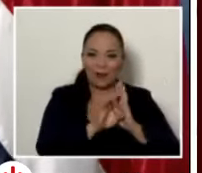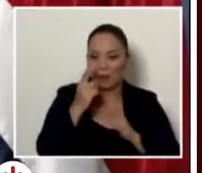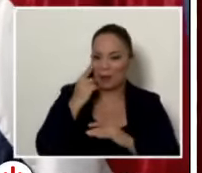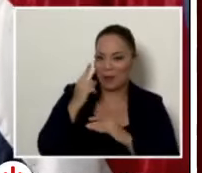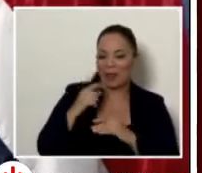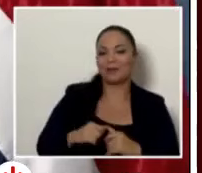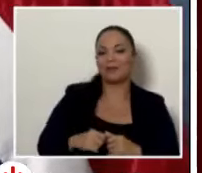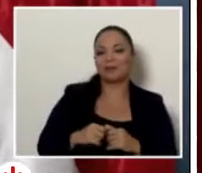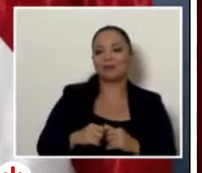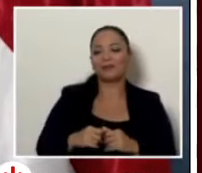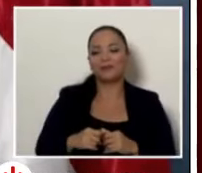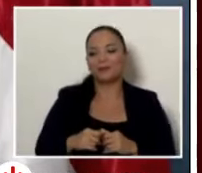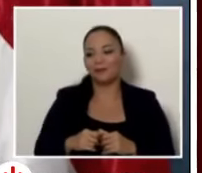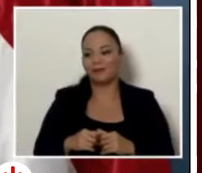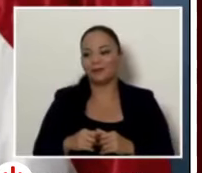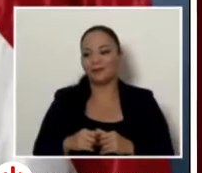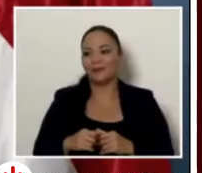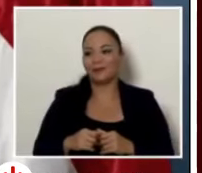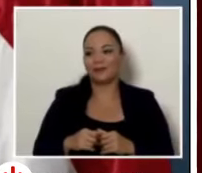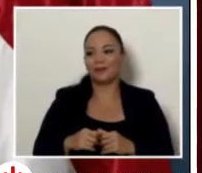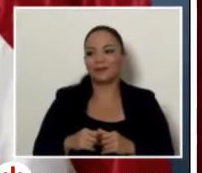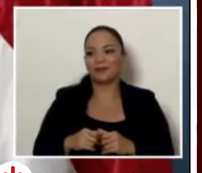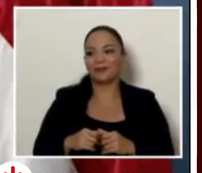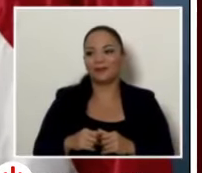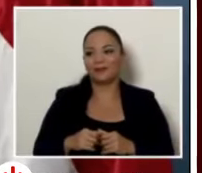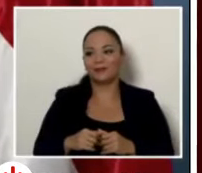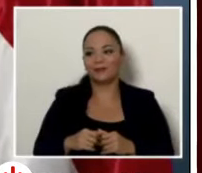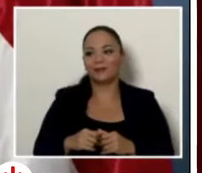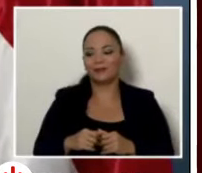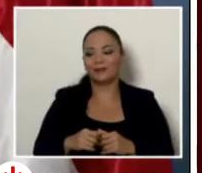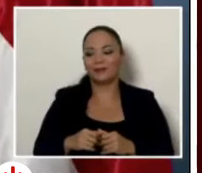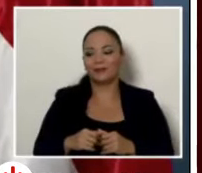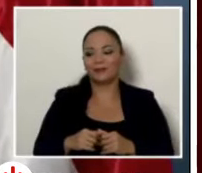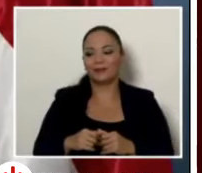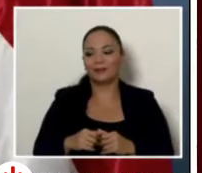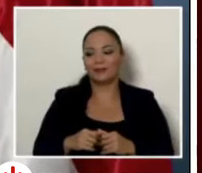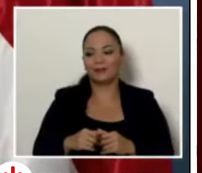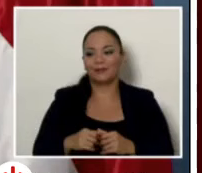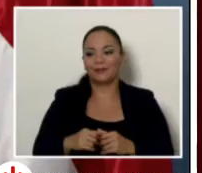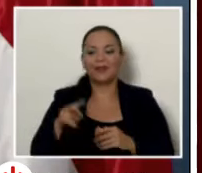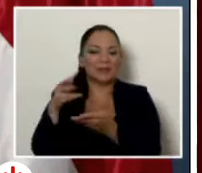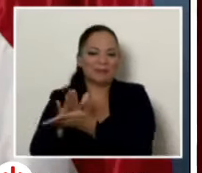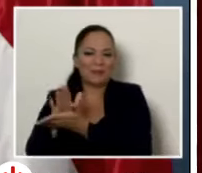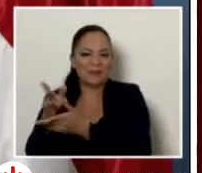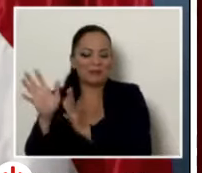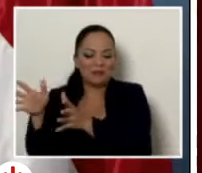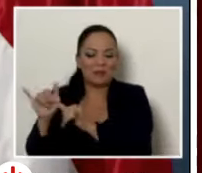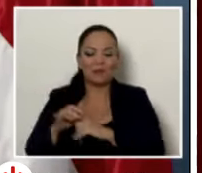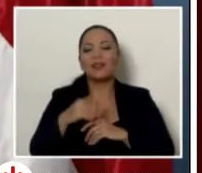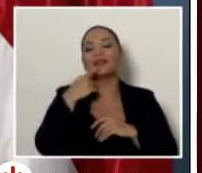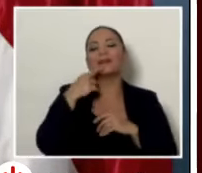y dice que interesante veamos calificación déjelo ahí déjelo ahí calificación positiva